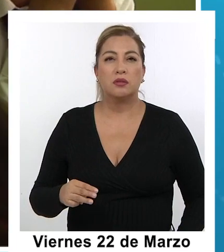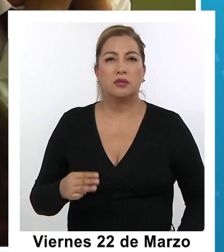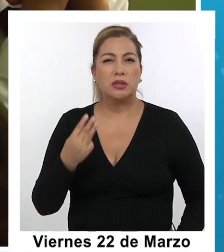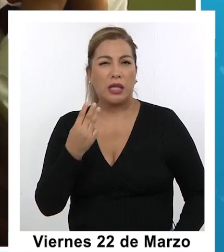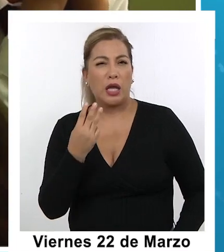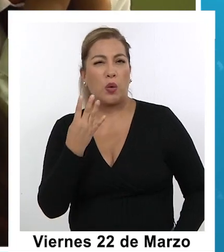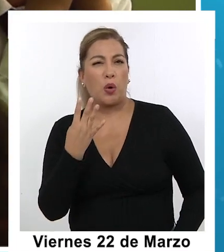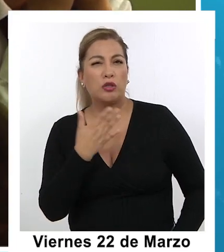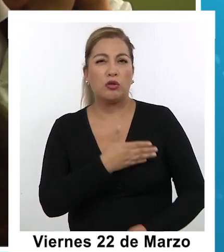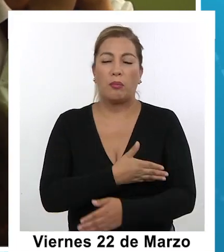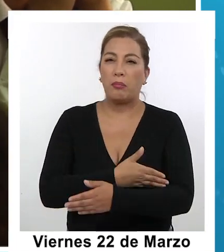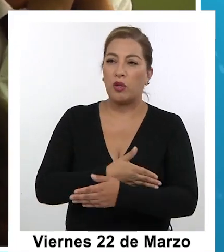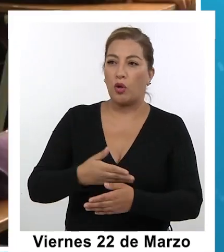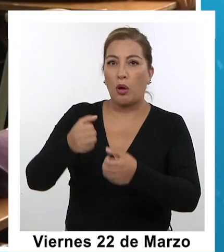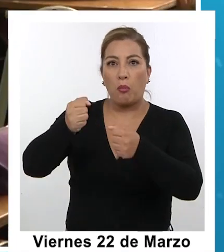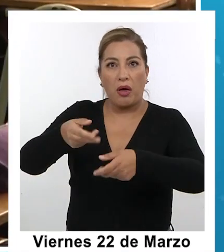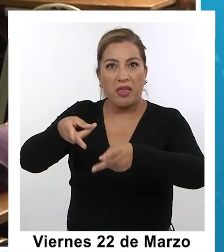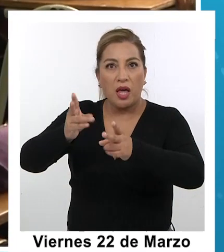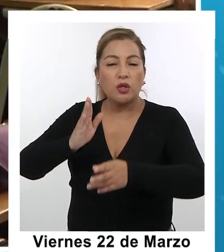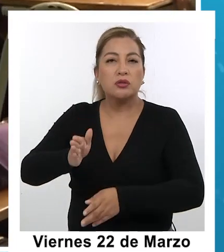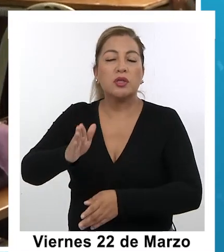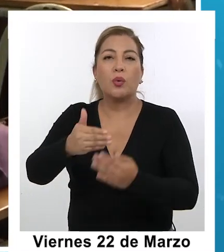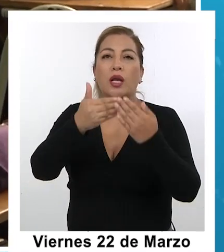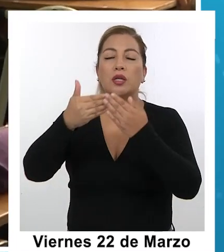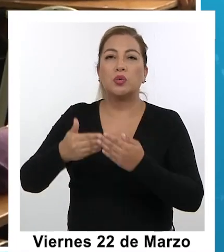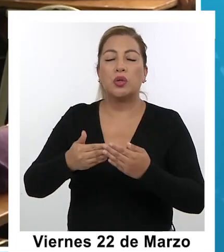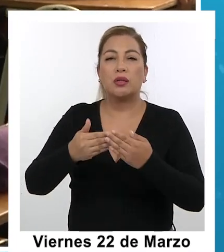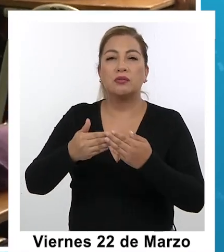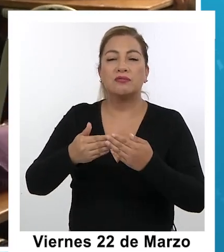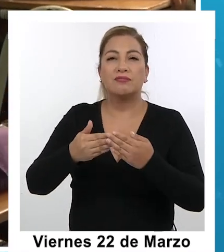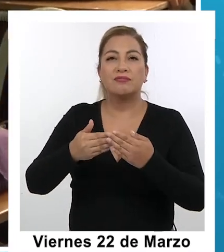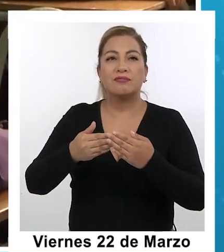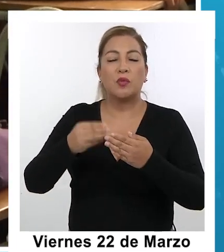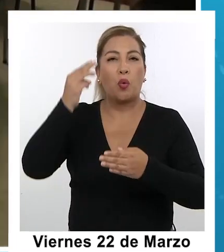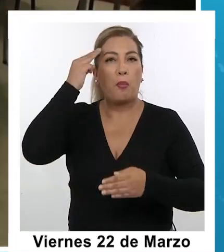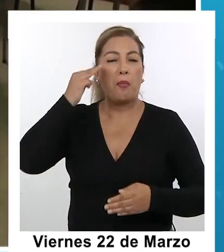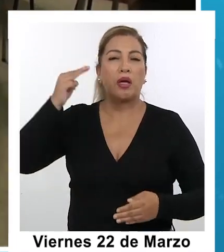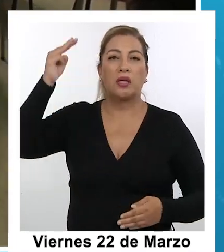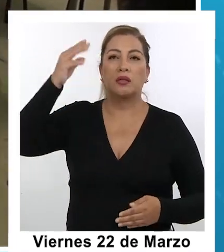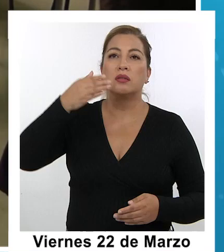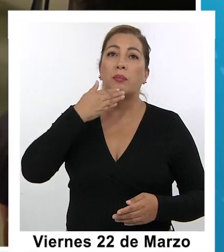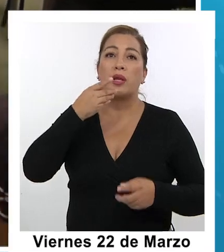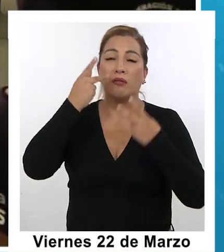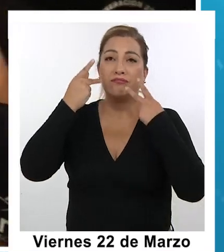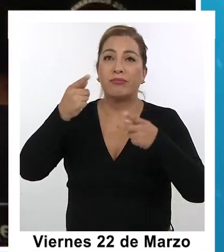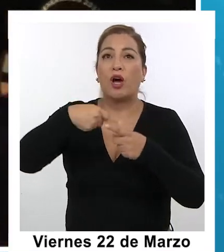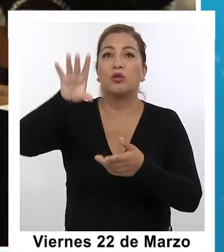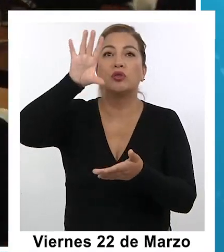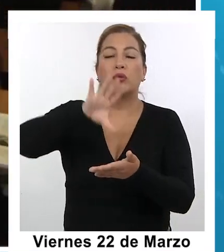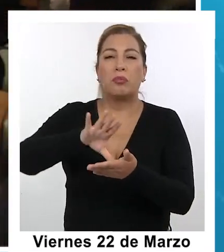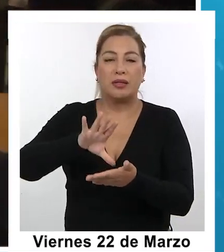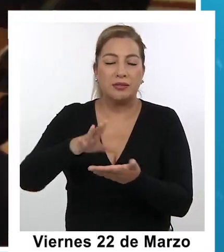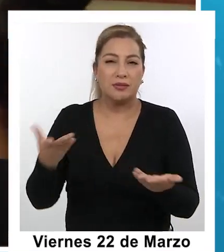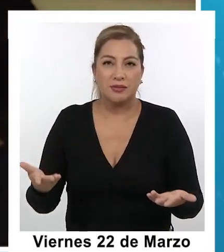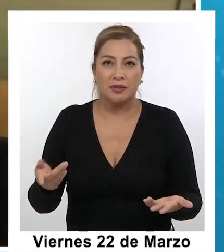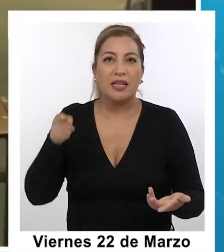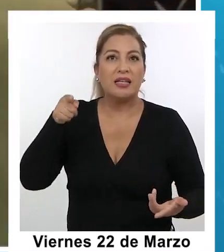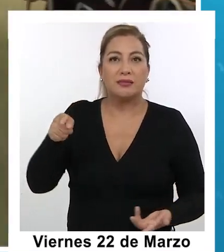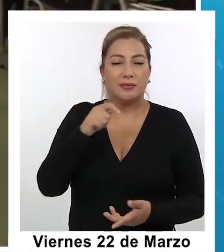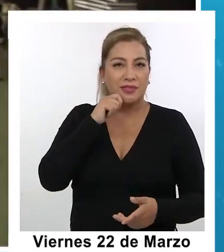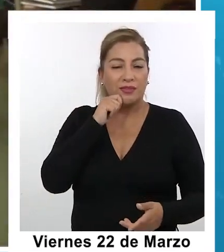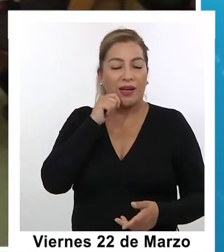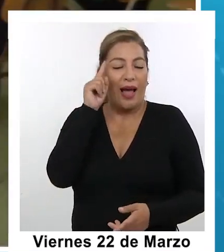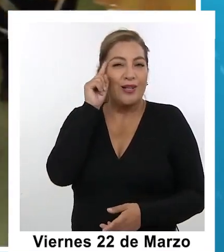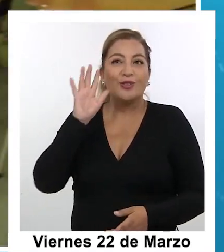pesos. Para un magíster, para una especialización. Exacto, para irse a intercambio, o para estudiar un magíster en la universidad, o sea, es como